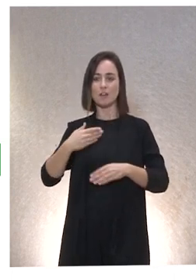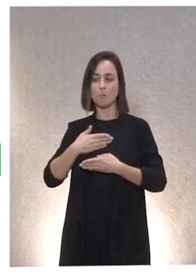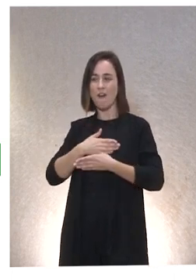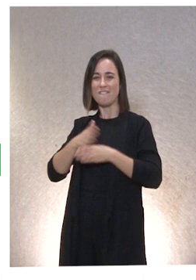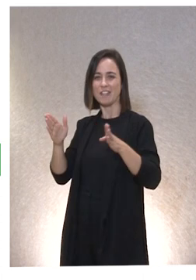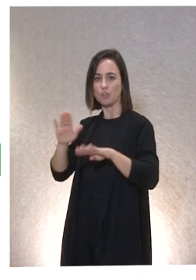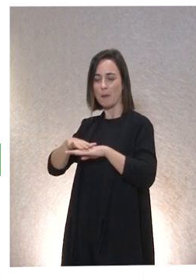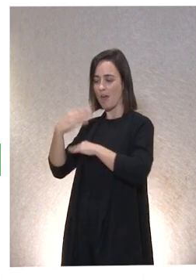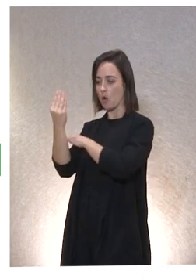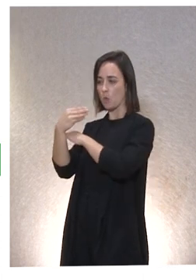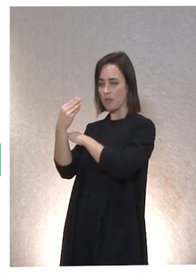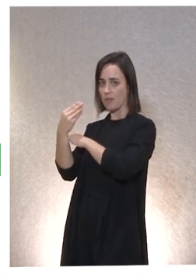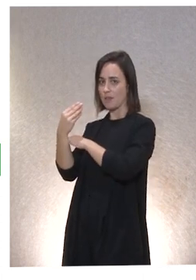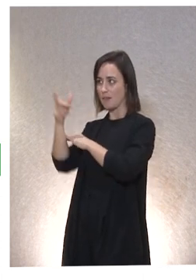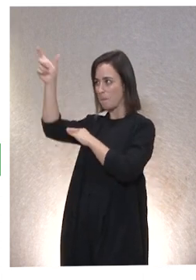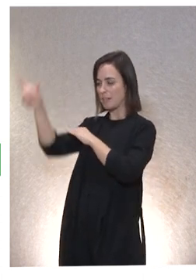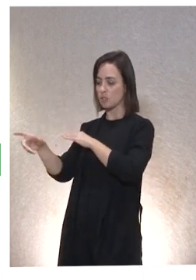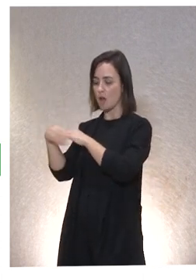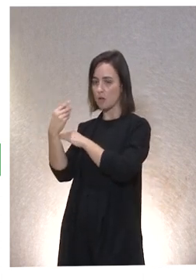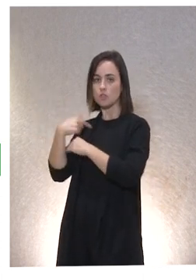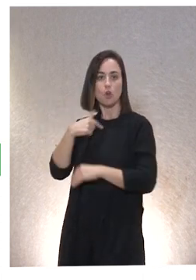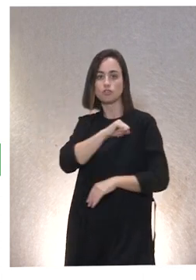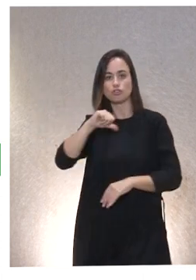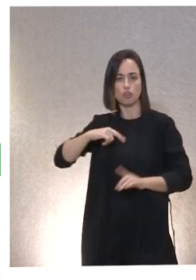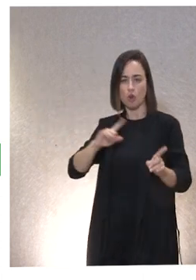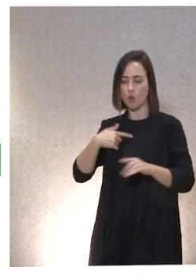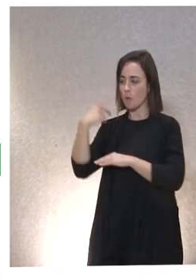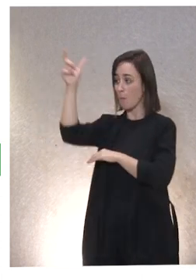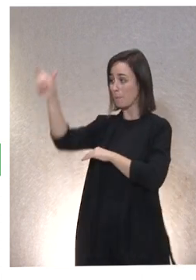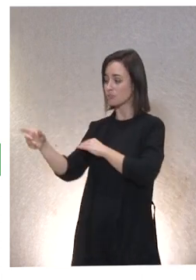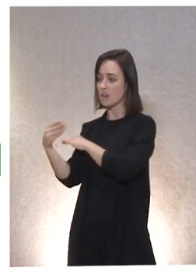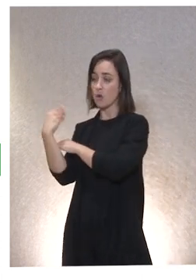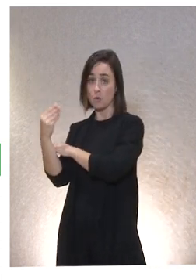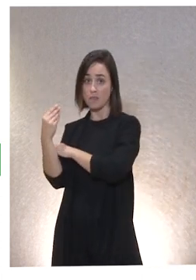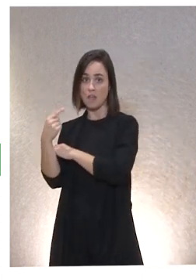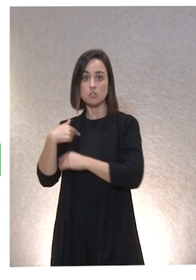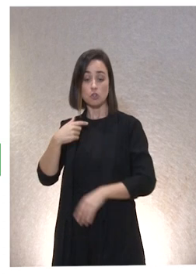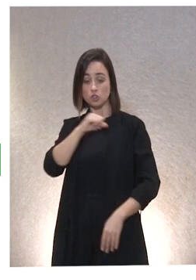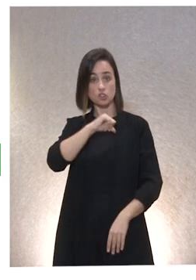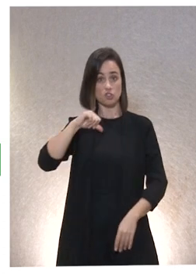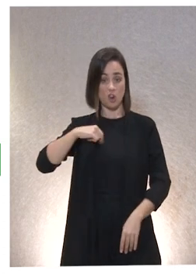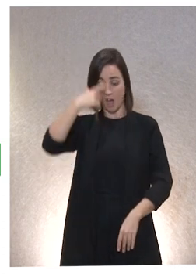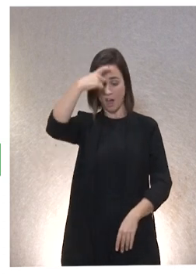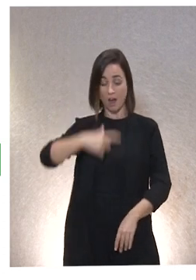cuidarnos. Y eso es una constante en nuestra vida. Quien pretende cuidarse solo